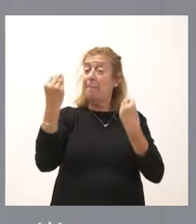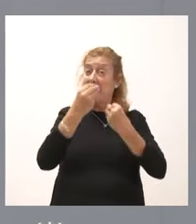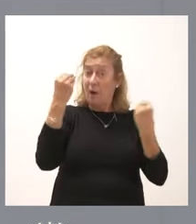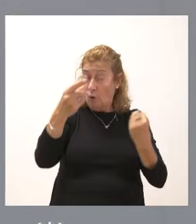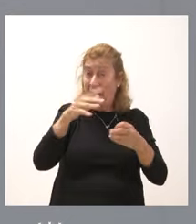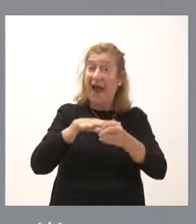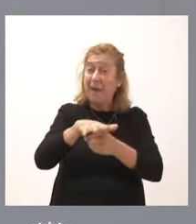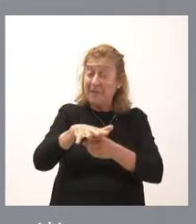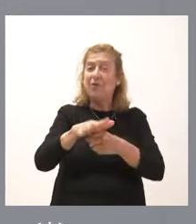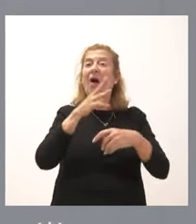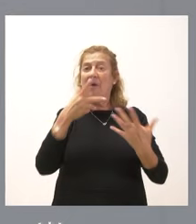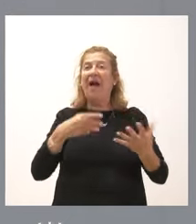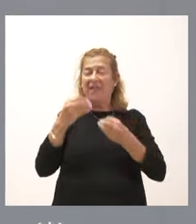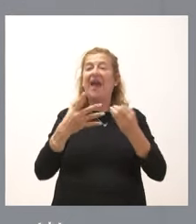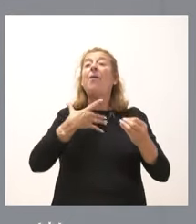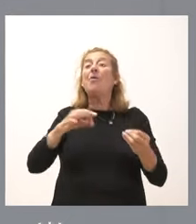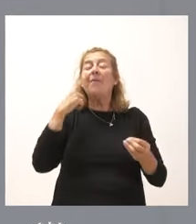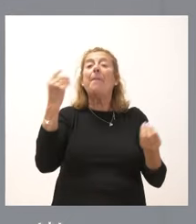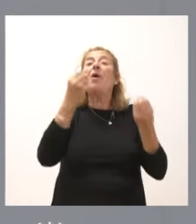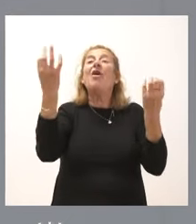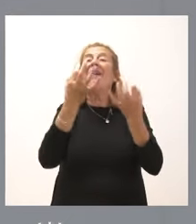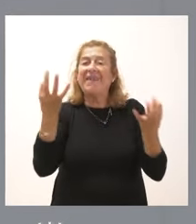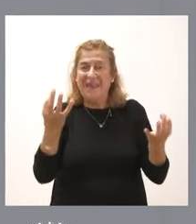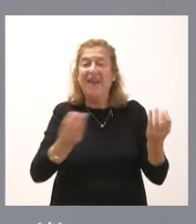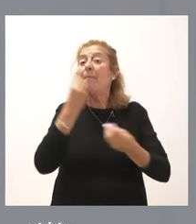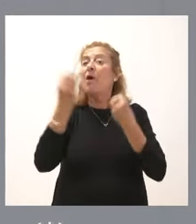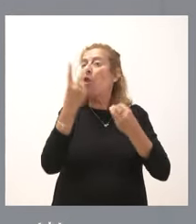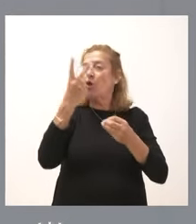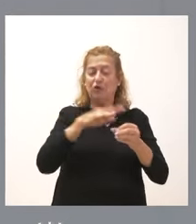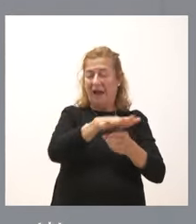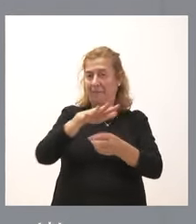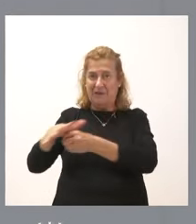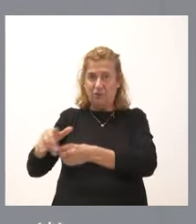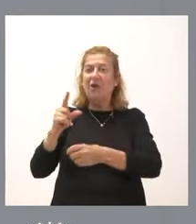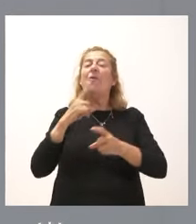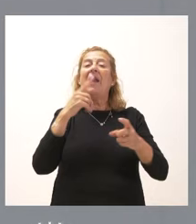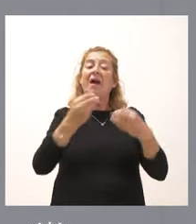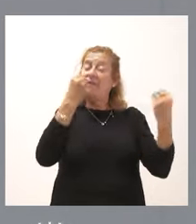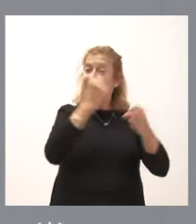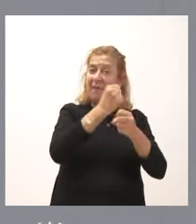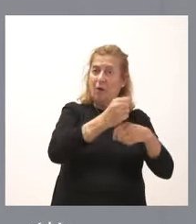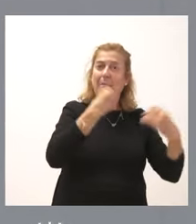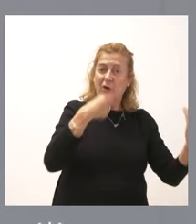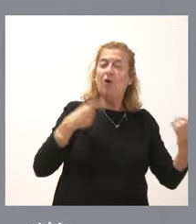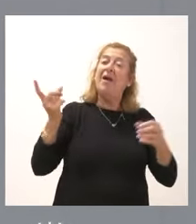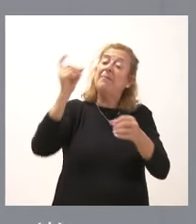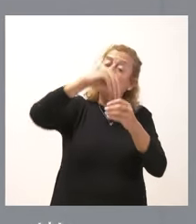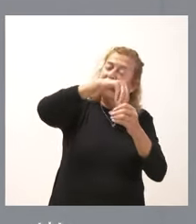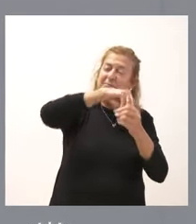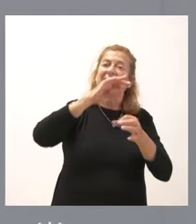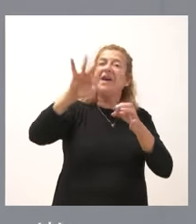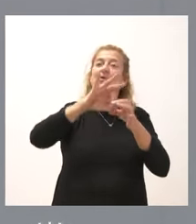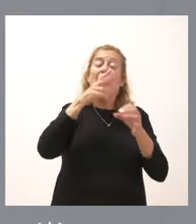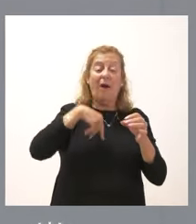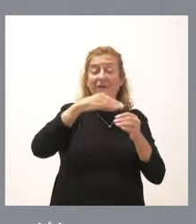en una institución, plantear qué podemos mejorar. Y vamos a mejorar en dos ámbitos, en su eficacia y, por tanto, incorporando servicios que ahora estaban fuera del